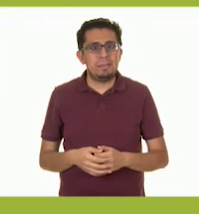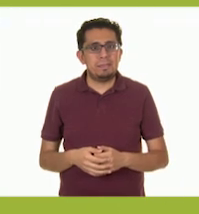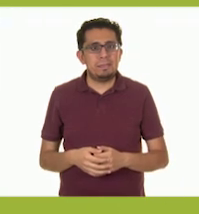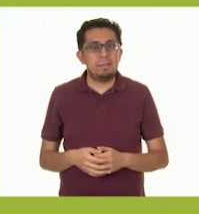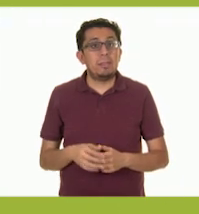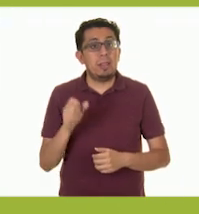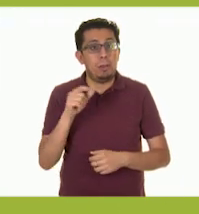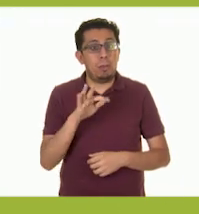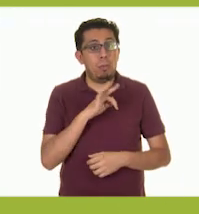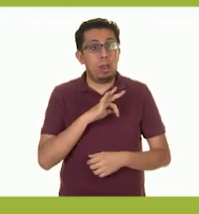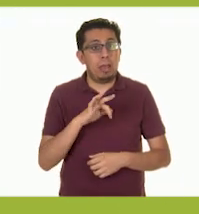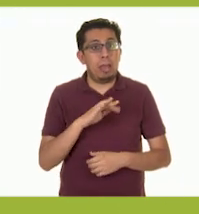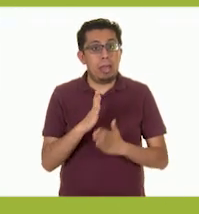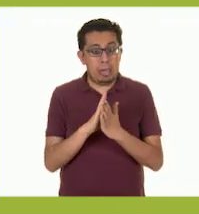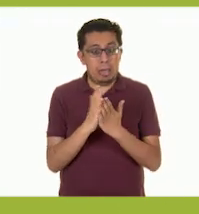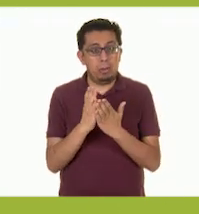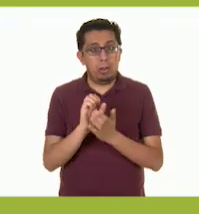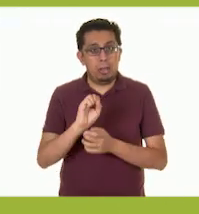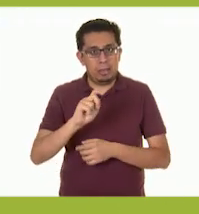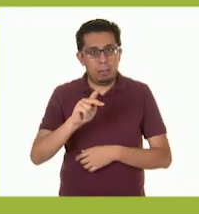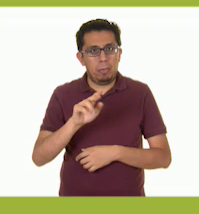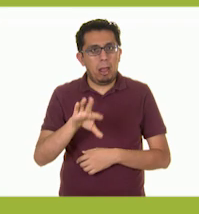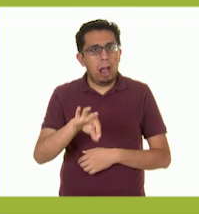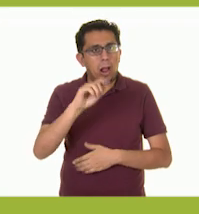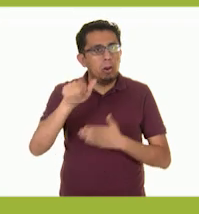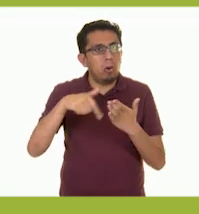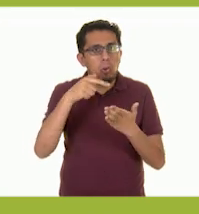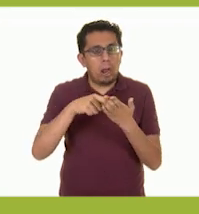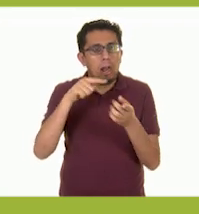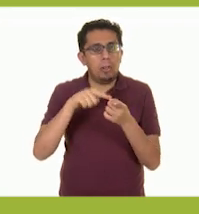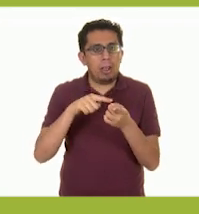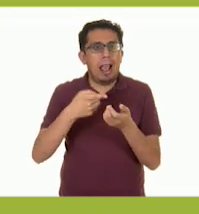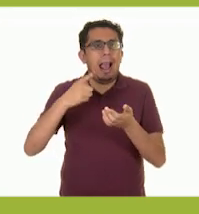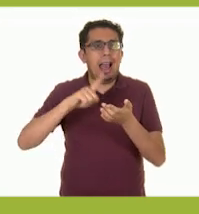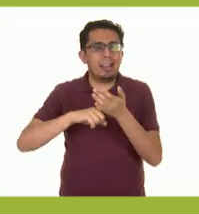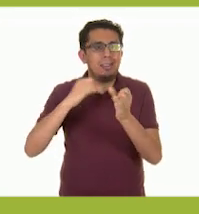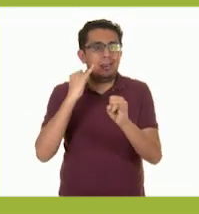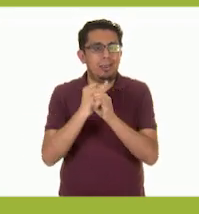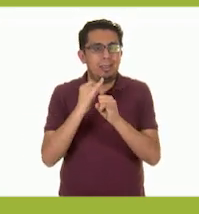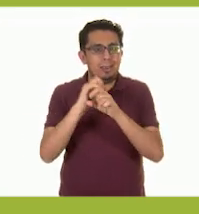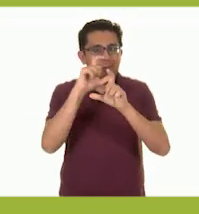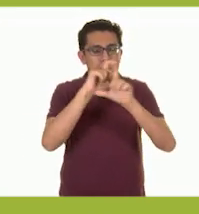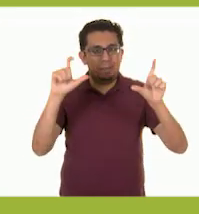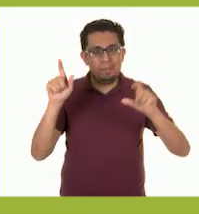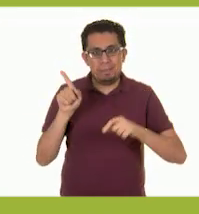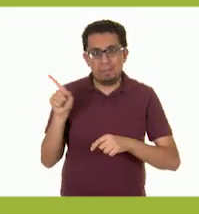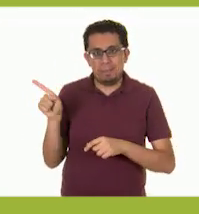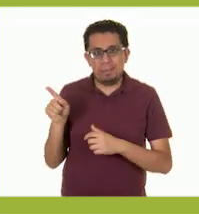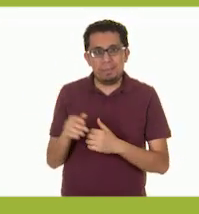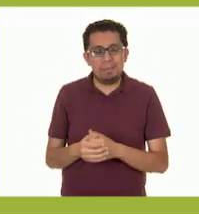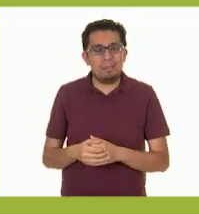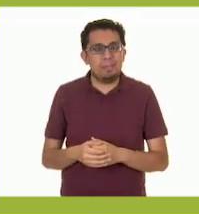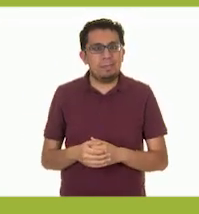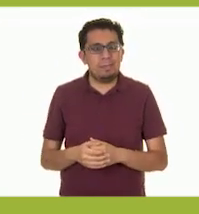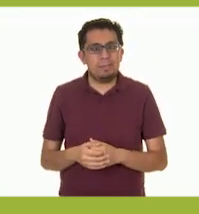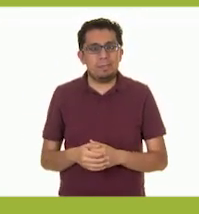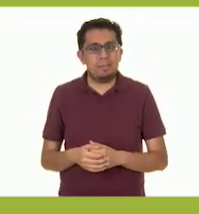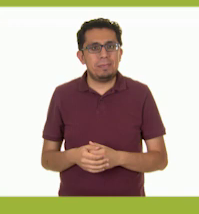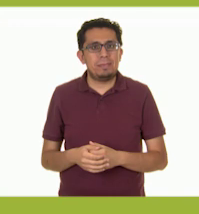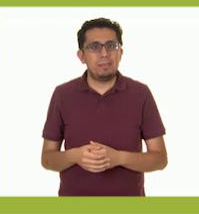También puedes encontrar los libros de texto en la página con Alitec. www.aprendeencasa.cep.gov